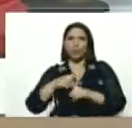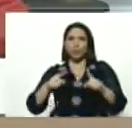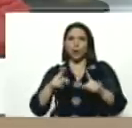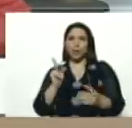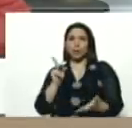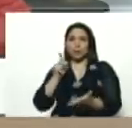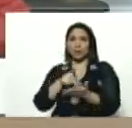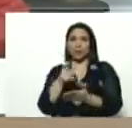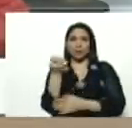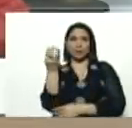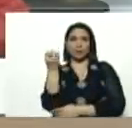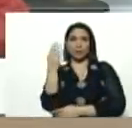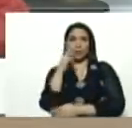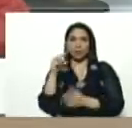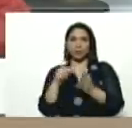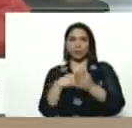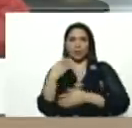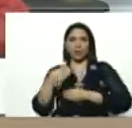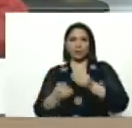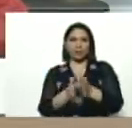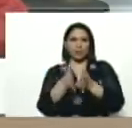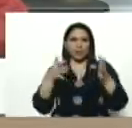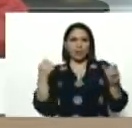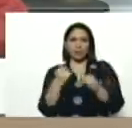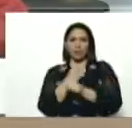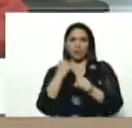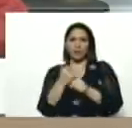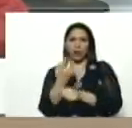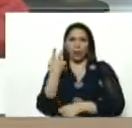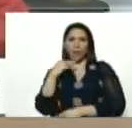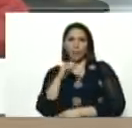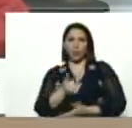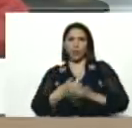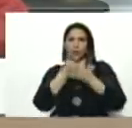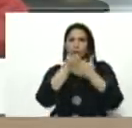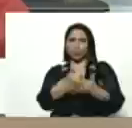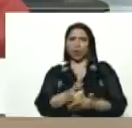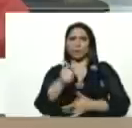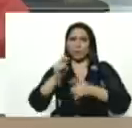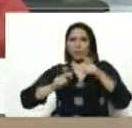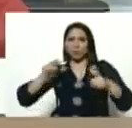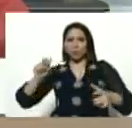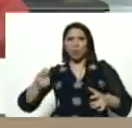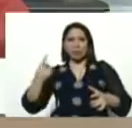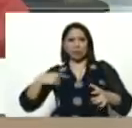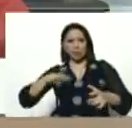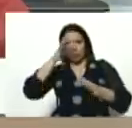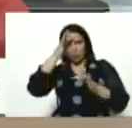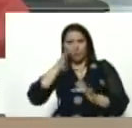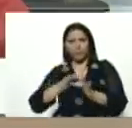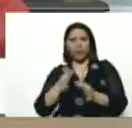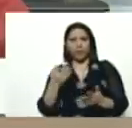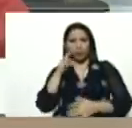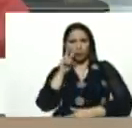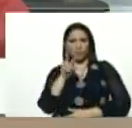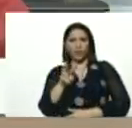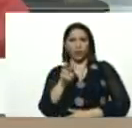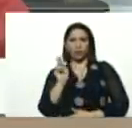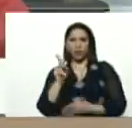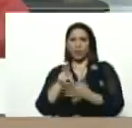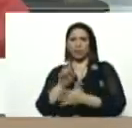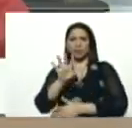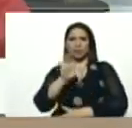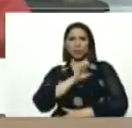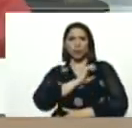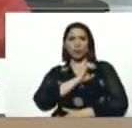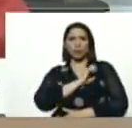Asamblea Nacional, a hacer un tremendo trabajo por la gente, tengo una gran fe, vale, ya veo llegar el 5 de